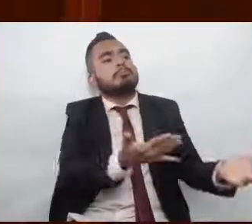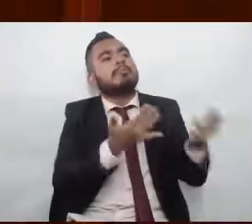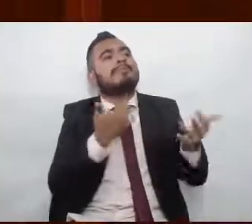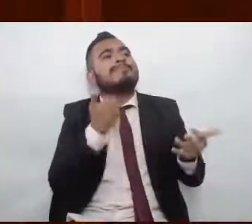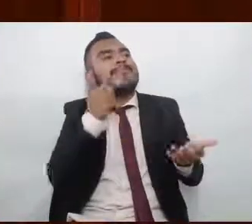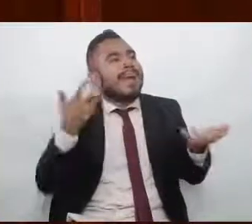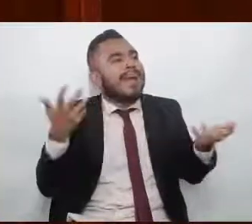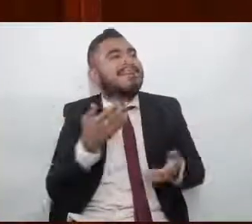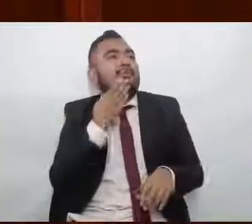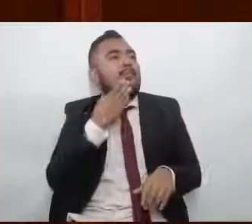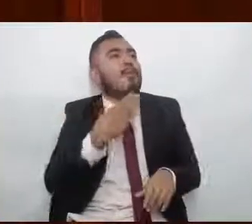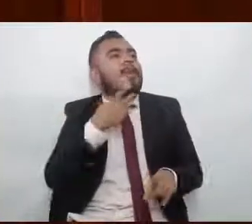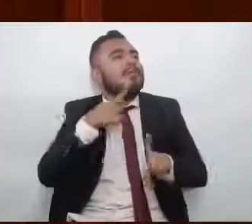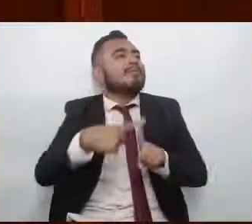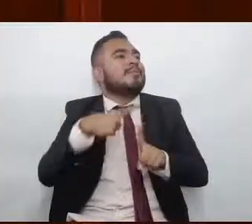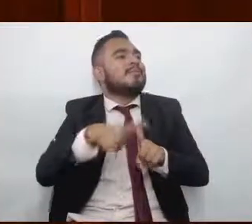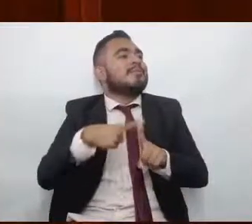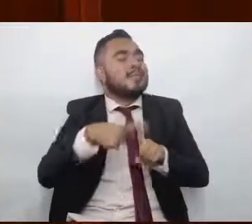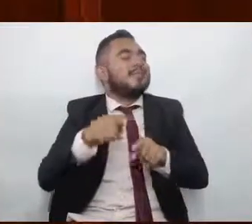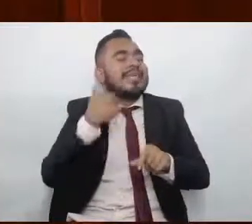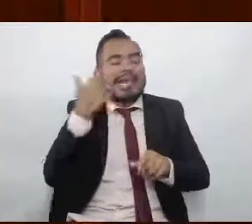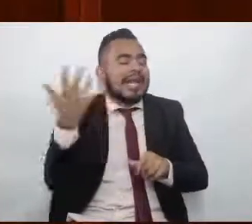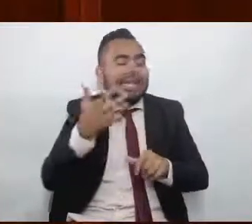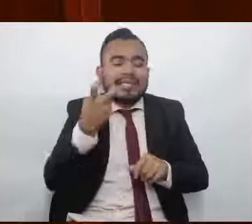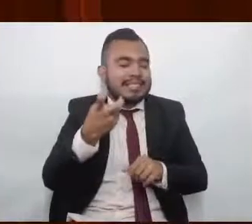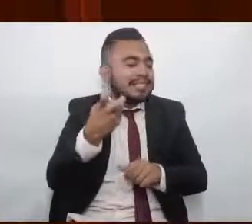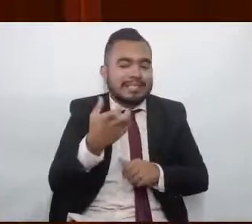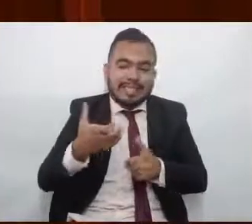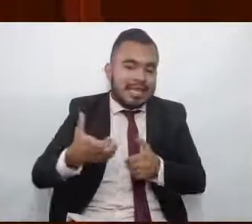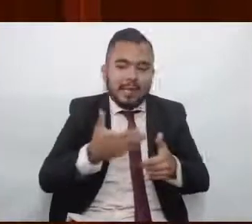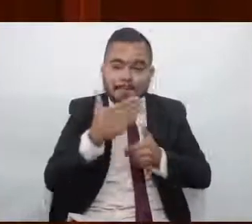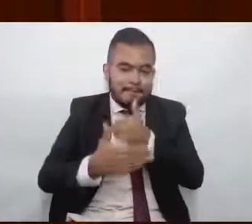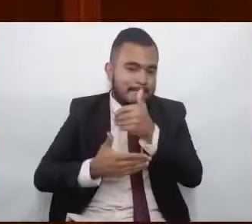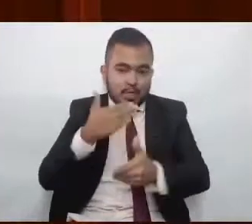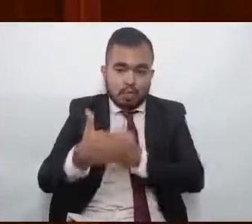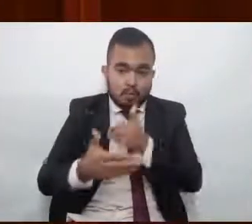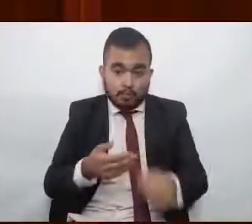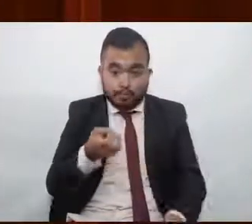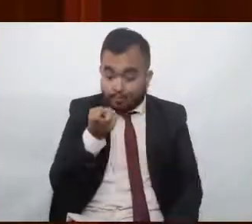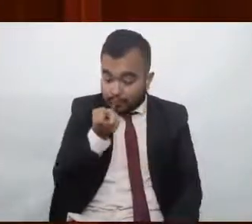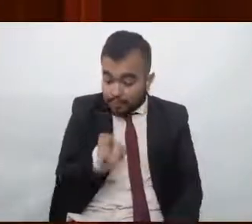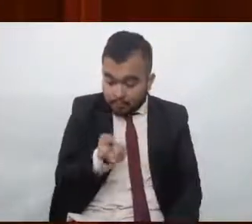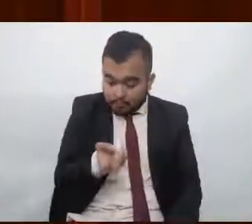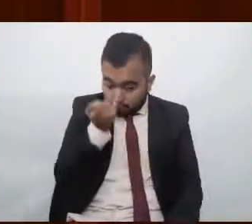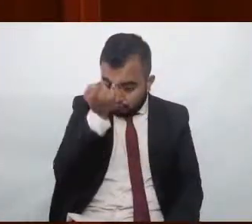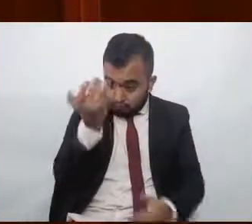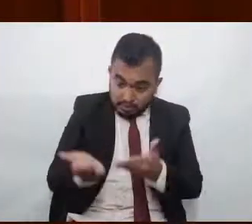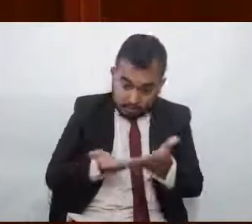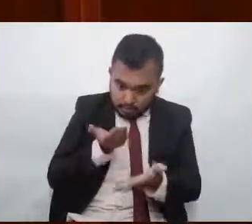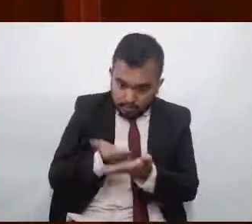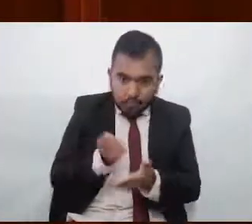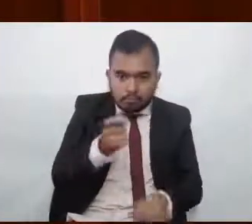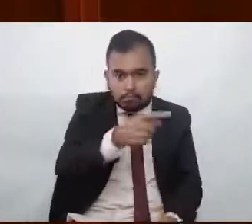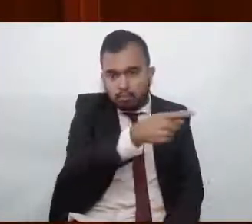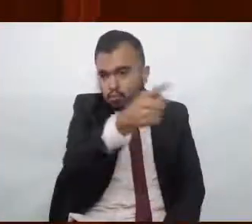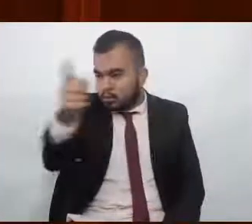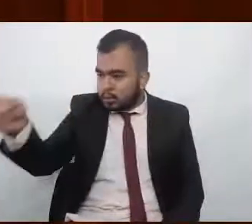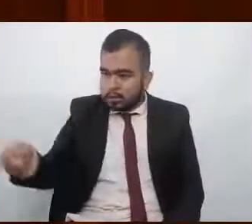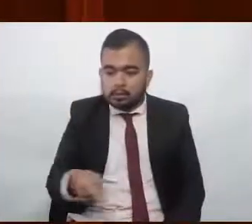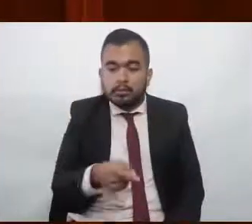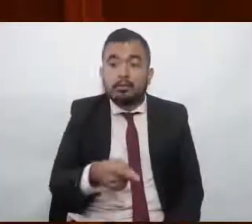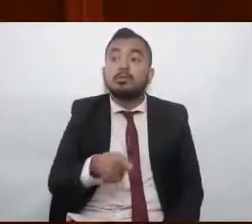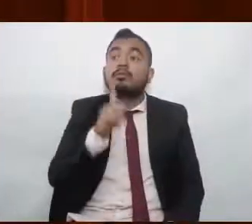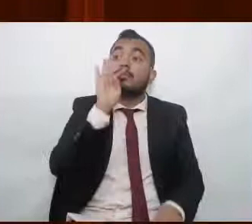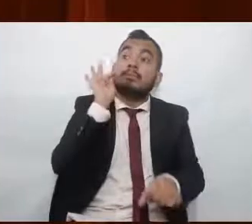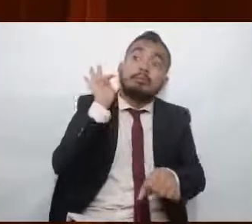pretenden recorrer ese camino. Bueno, esta iniciativa es de todos ustedes, no tiene color, no tiene